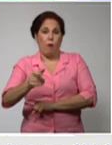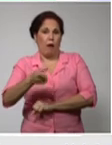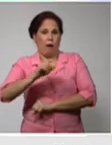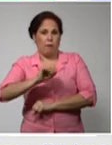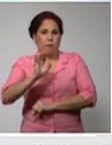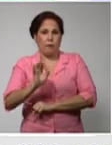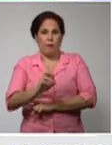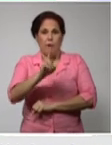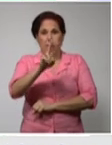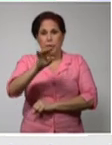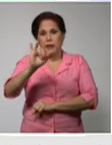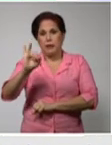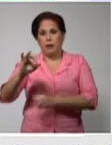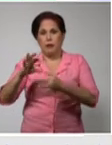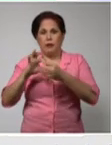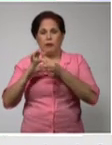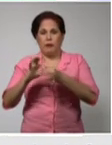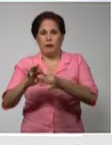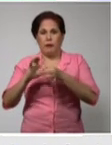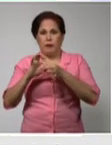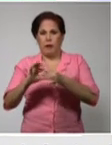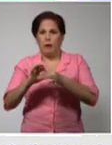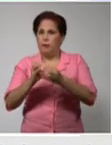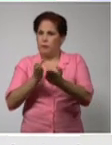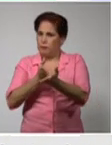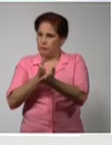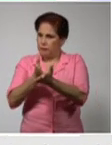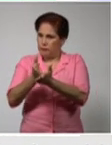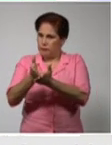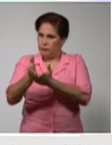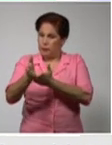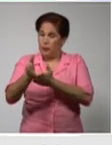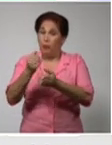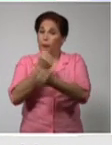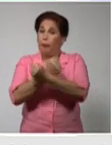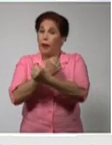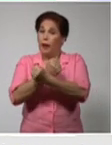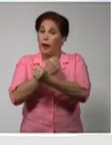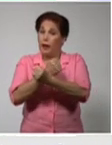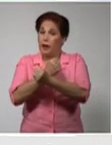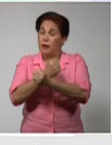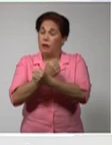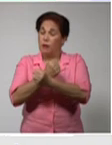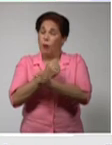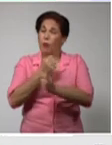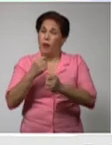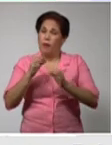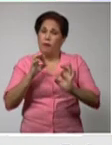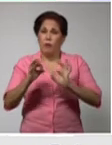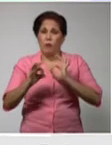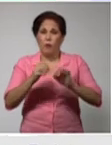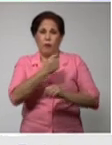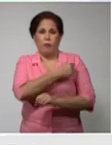27 graves se mantienen con mucho riesgo para su pronóstico para la